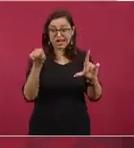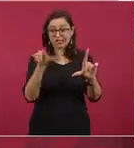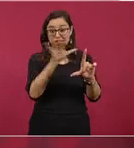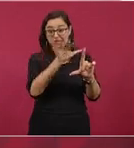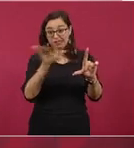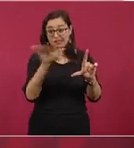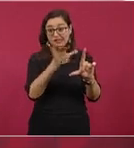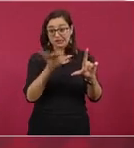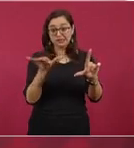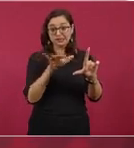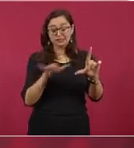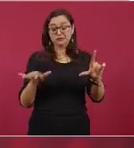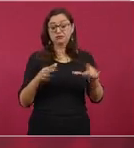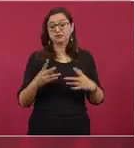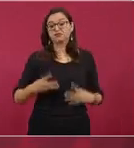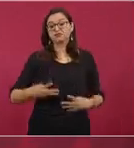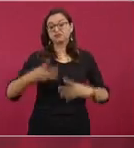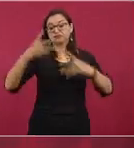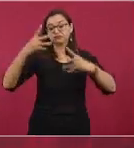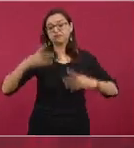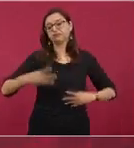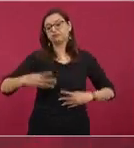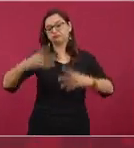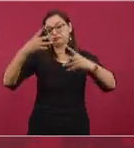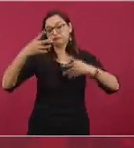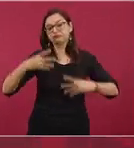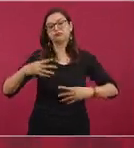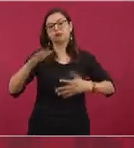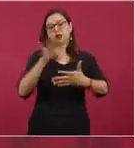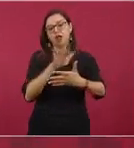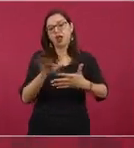Está pasando un texto, que es el que están leyendo.